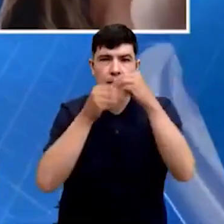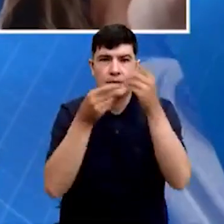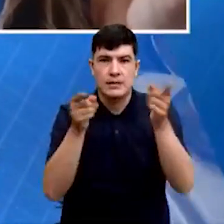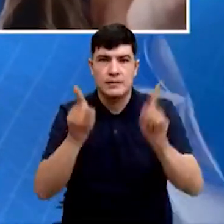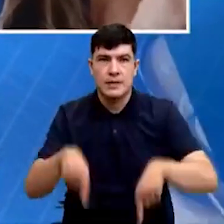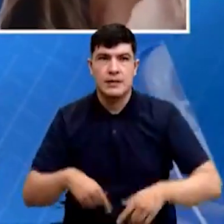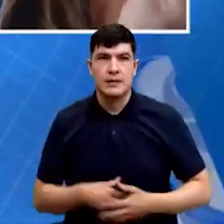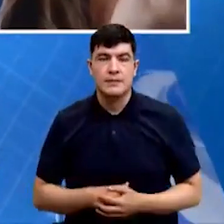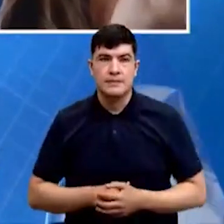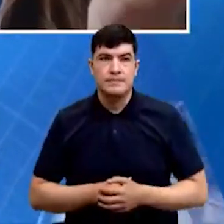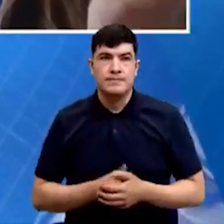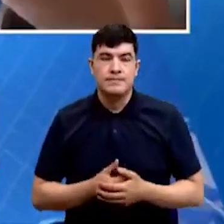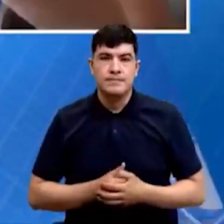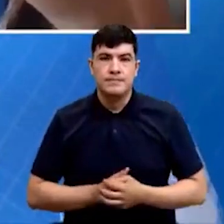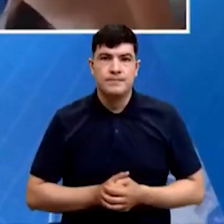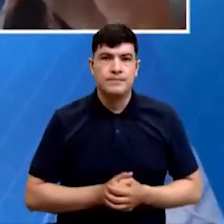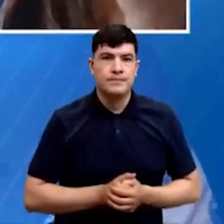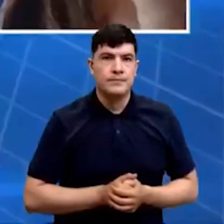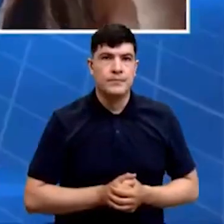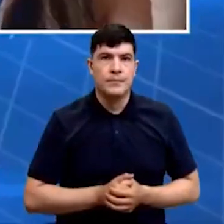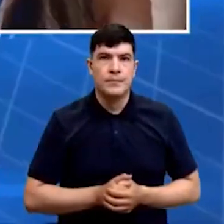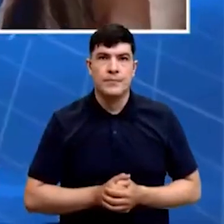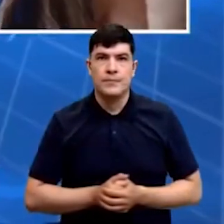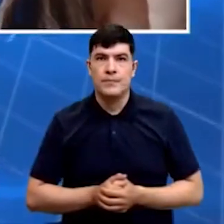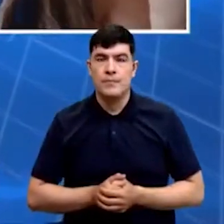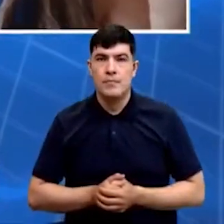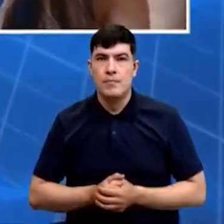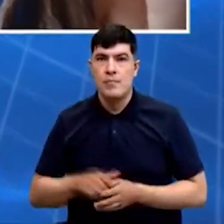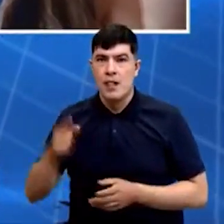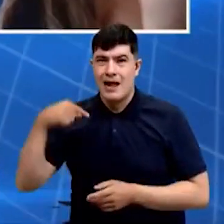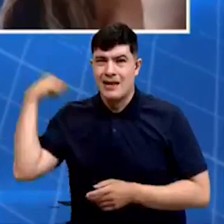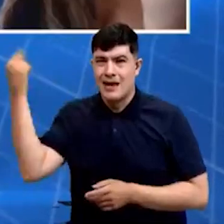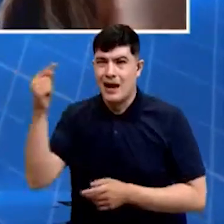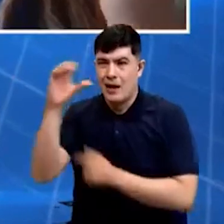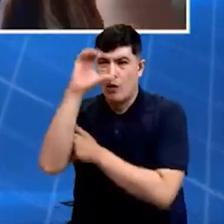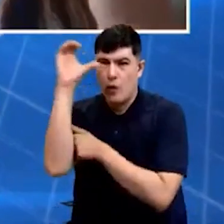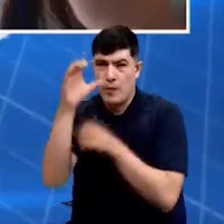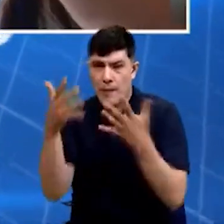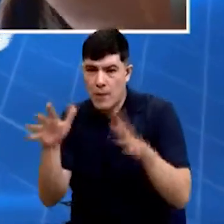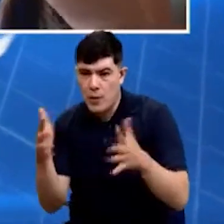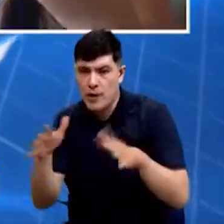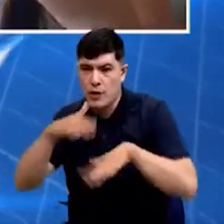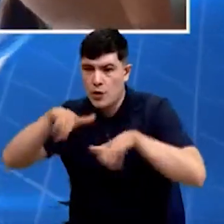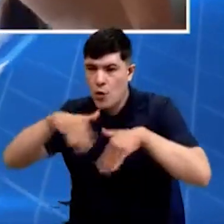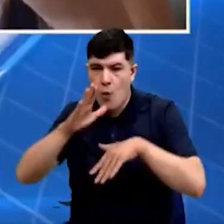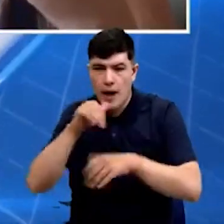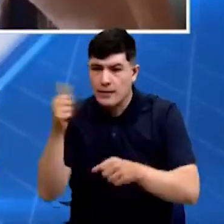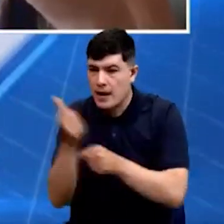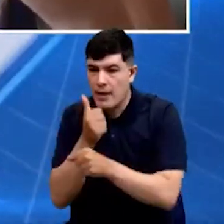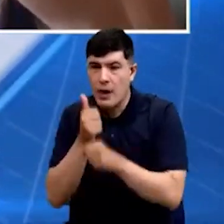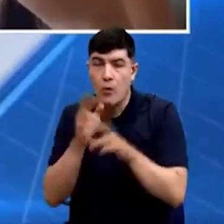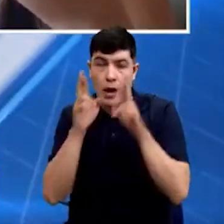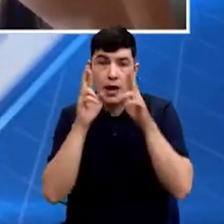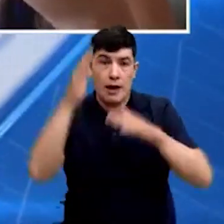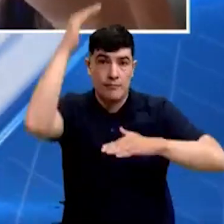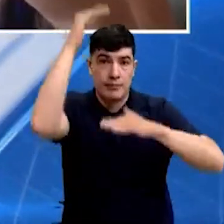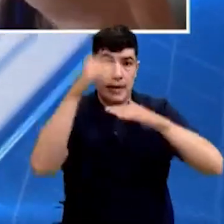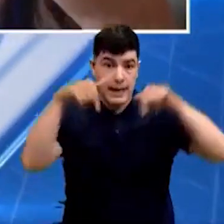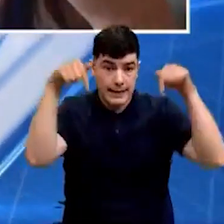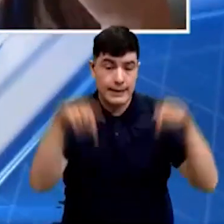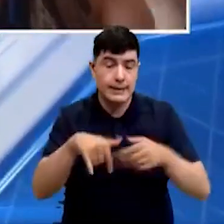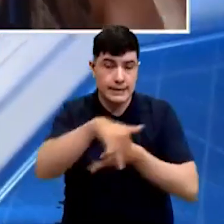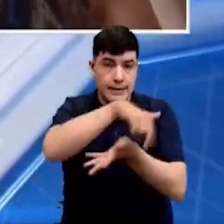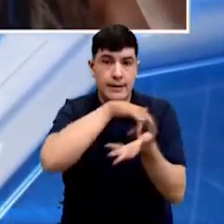desempleo, digamos que la tasa de desempleo general logró disminuirse también en Santander.